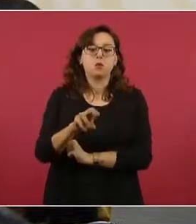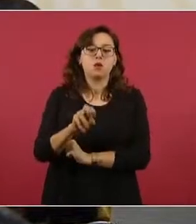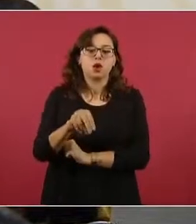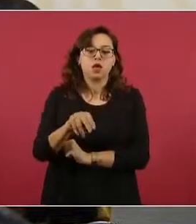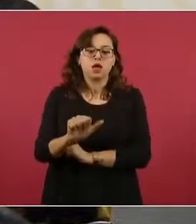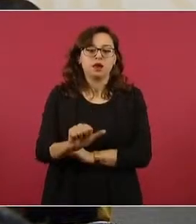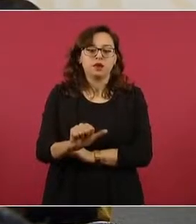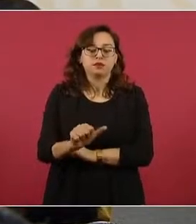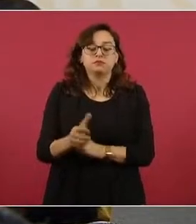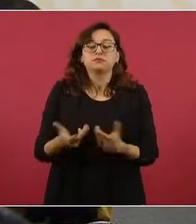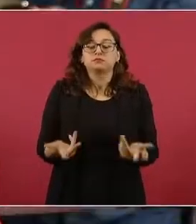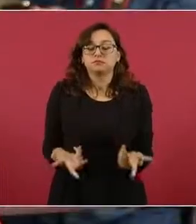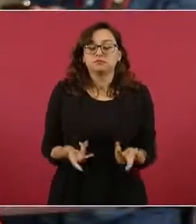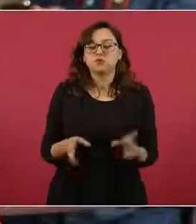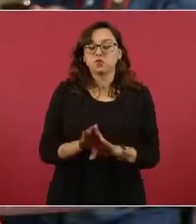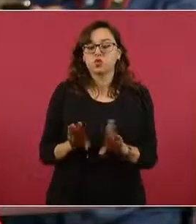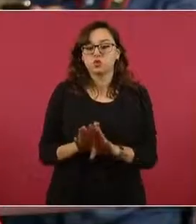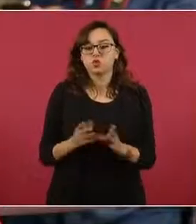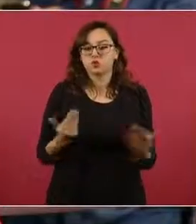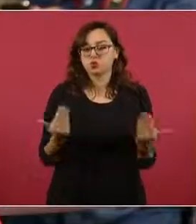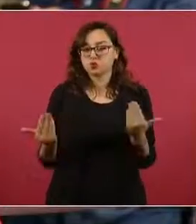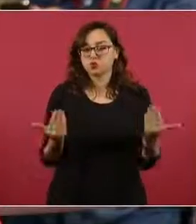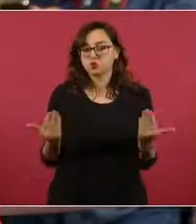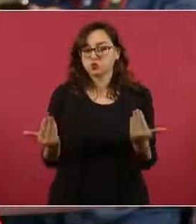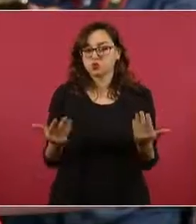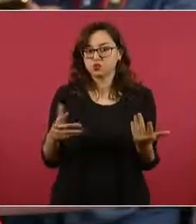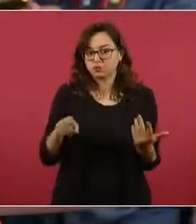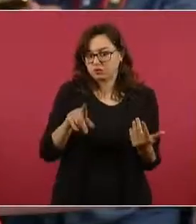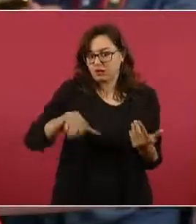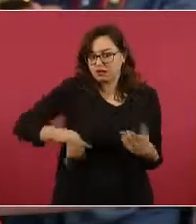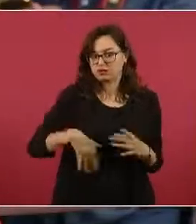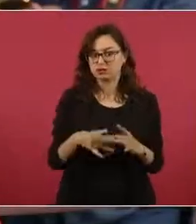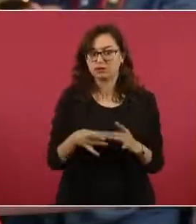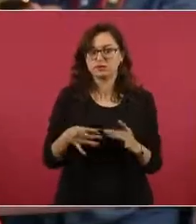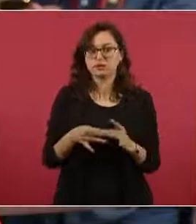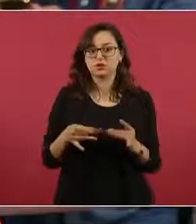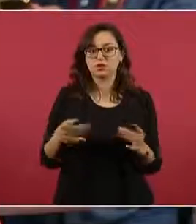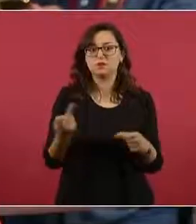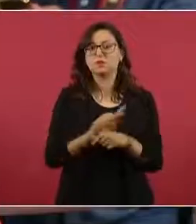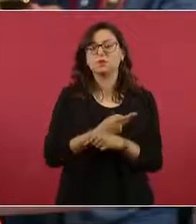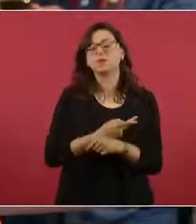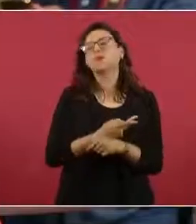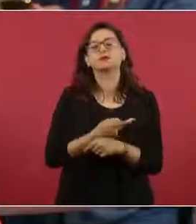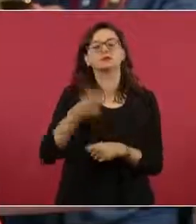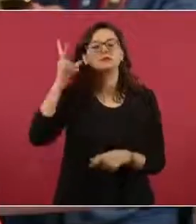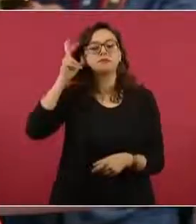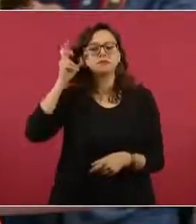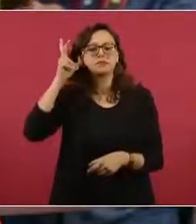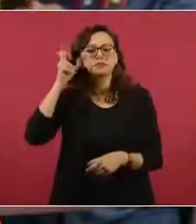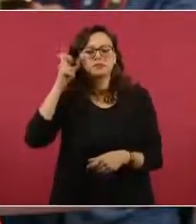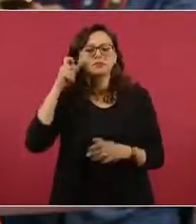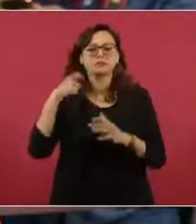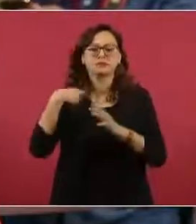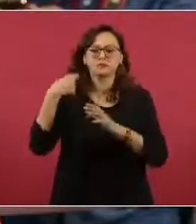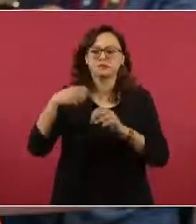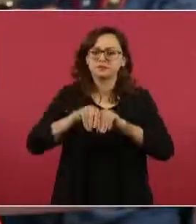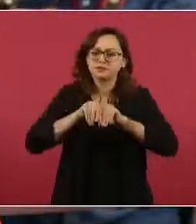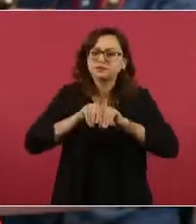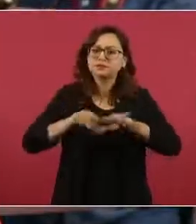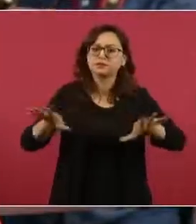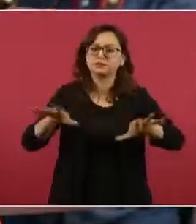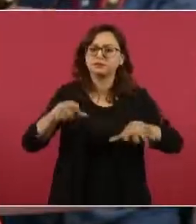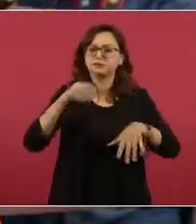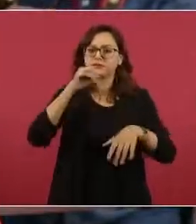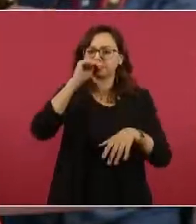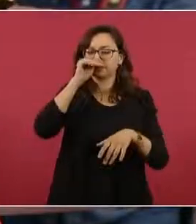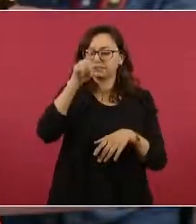contrasta con lo que lo acaba de comentar. En este caso, estos audios que se filtran y además lo que está pasando en un